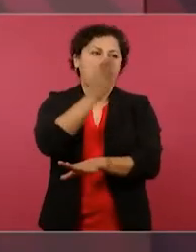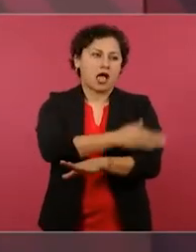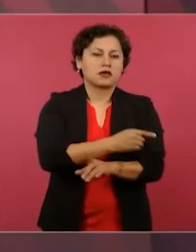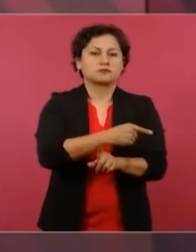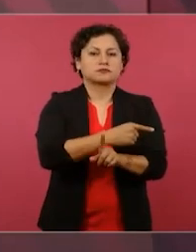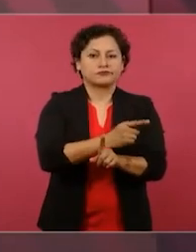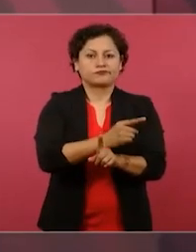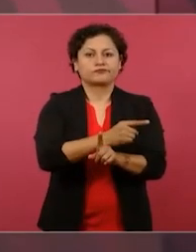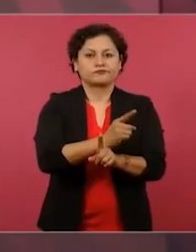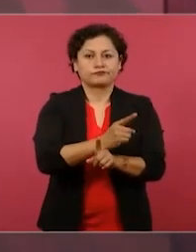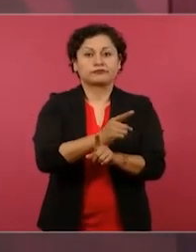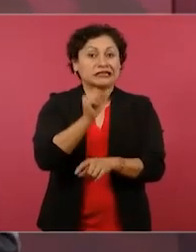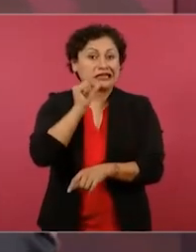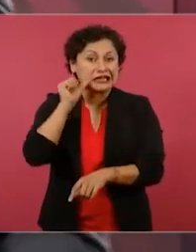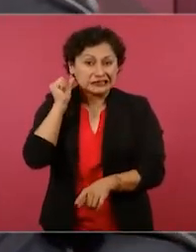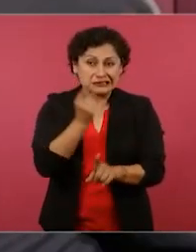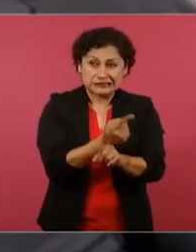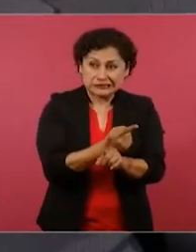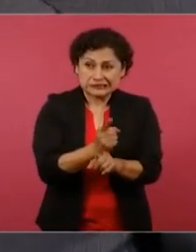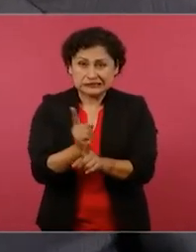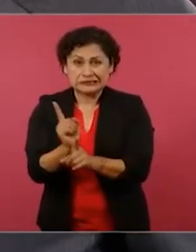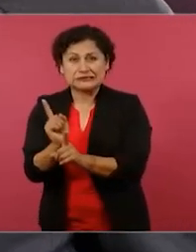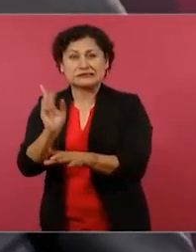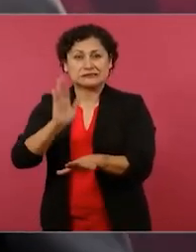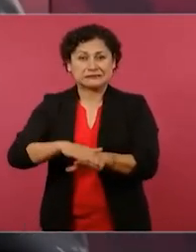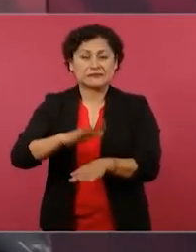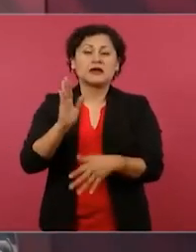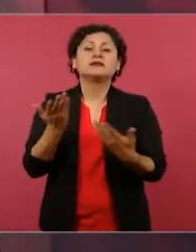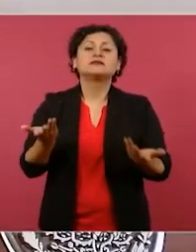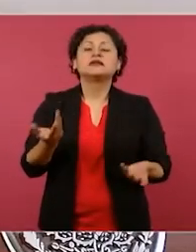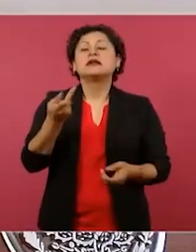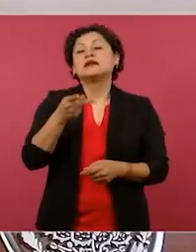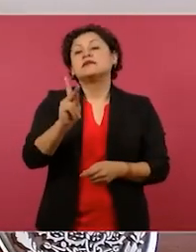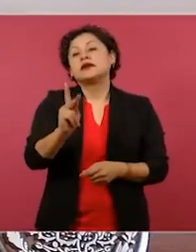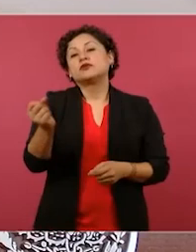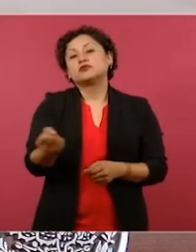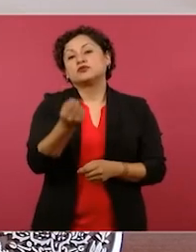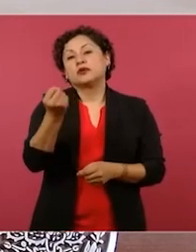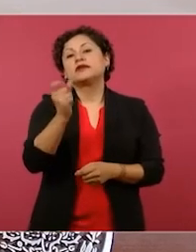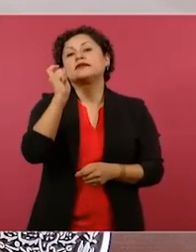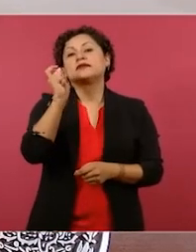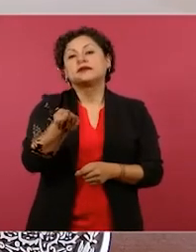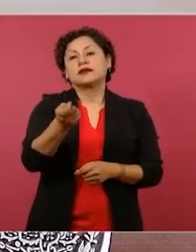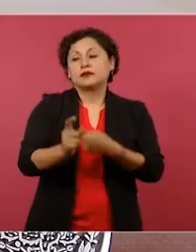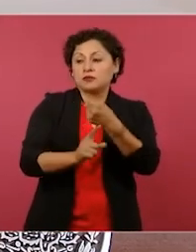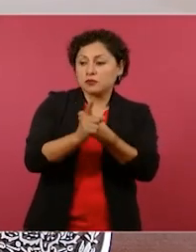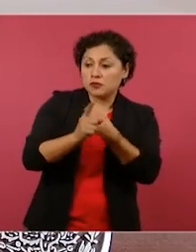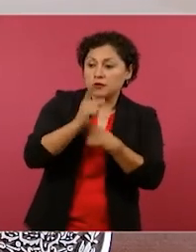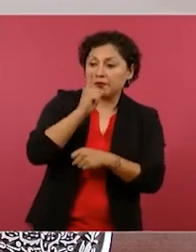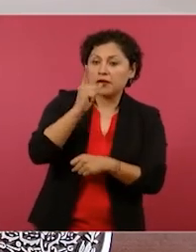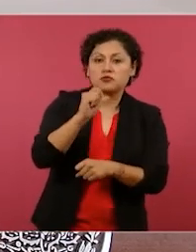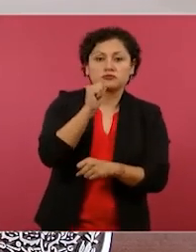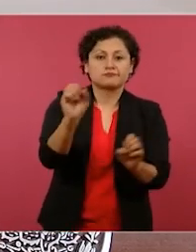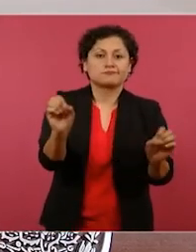no tuvimos problemas en el abasto